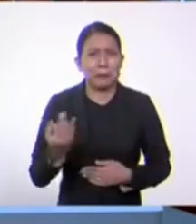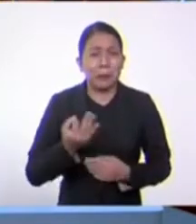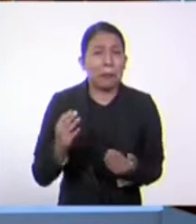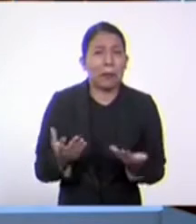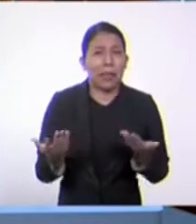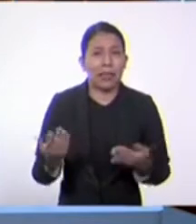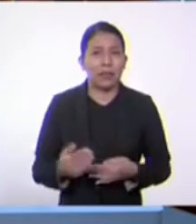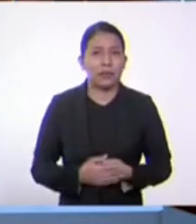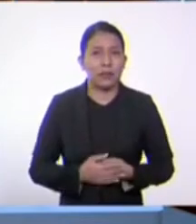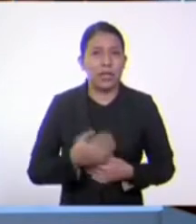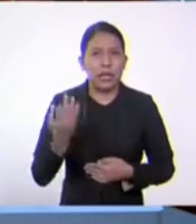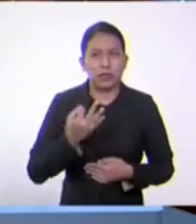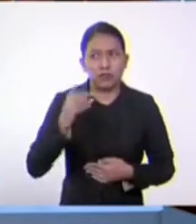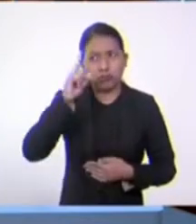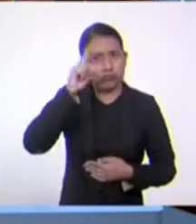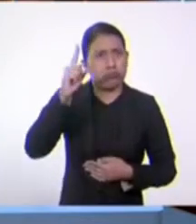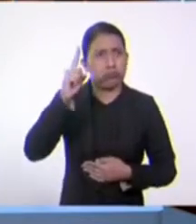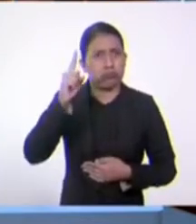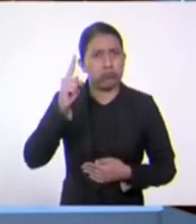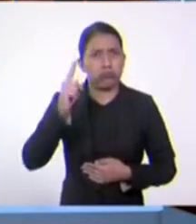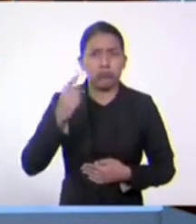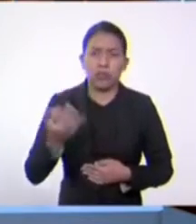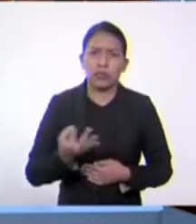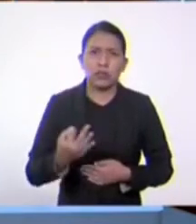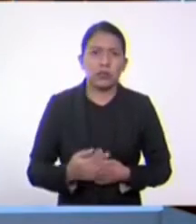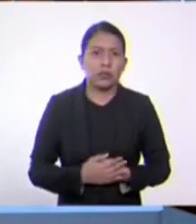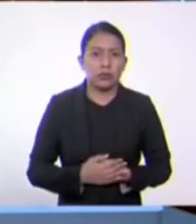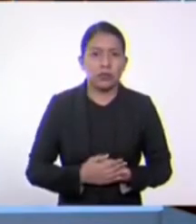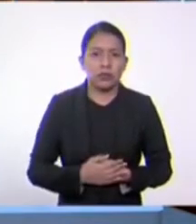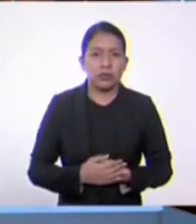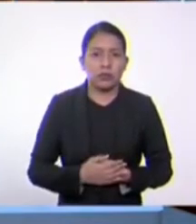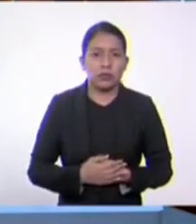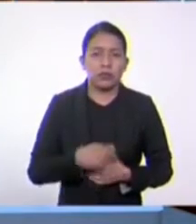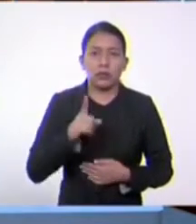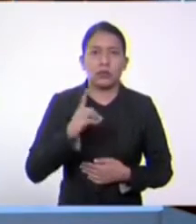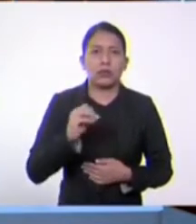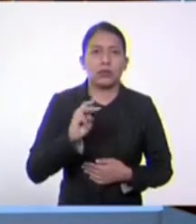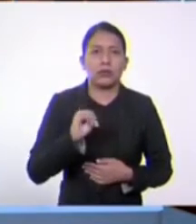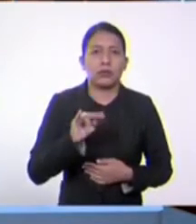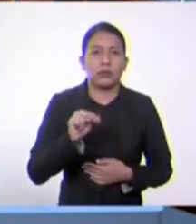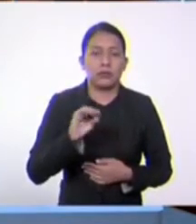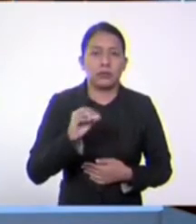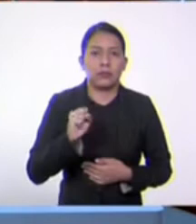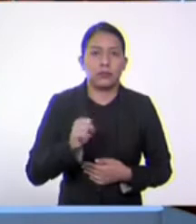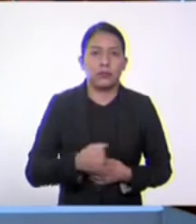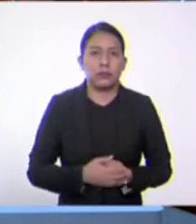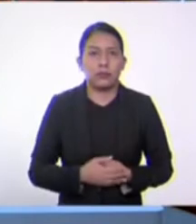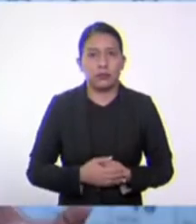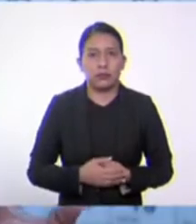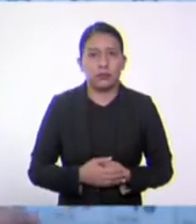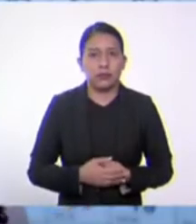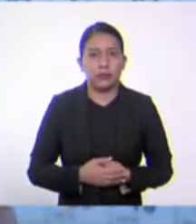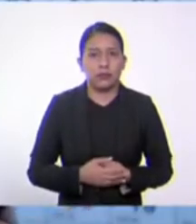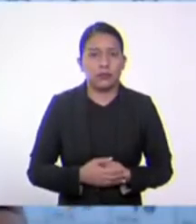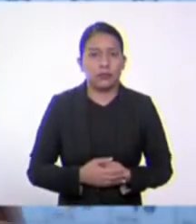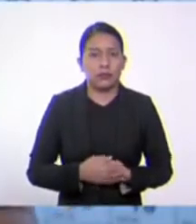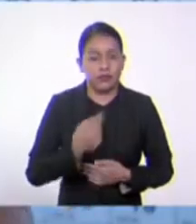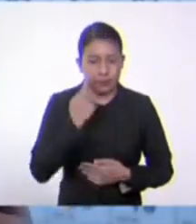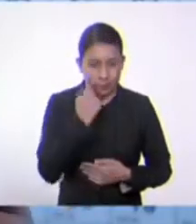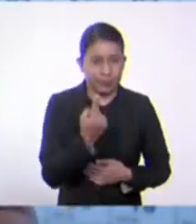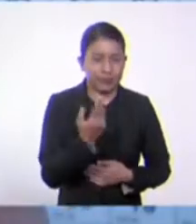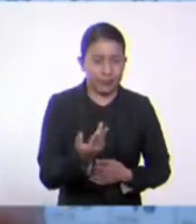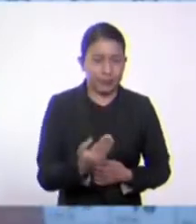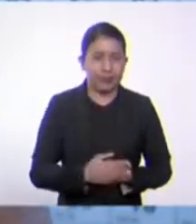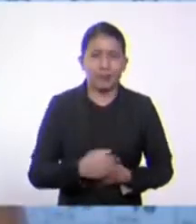por qué fue necesario crear más recientemente estos dominios como grupos taxonómicos enormes? Veamos